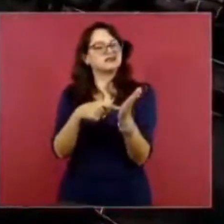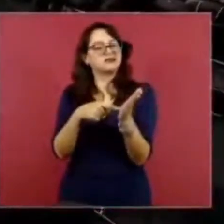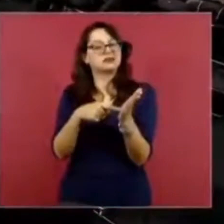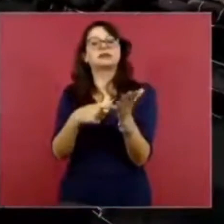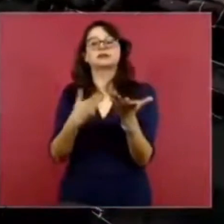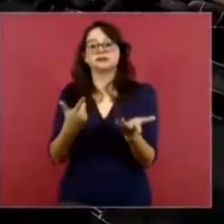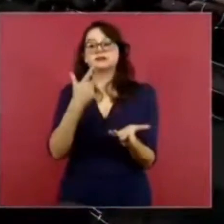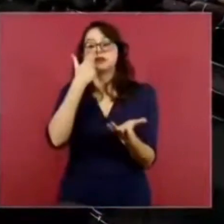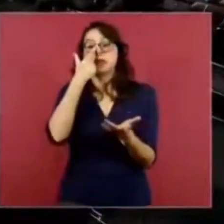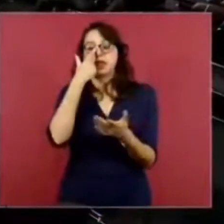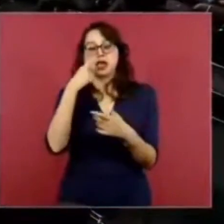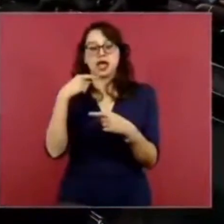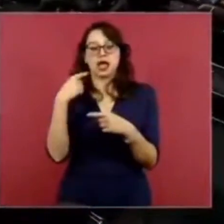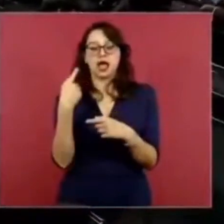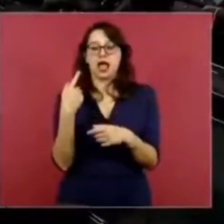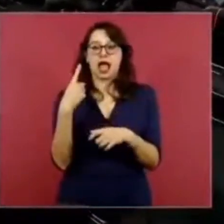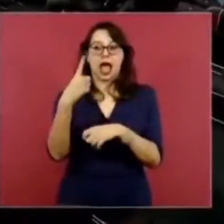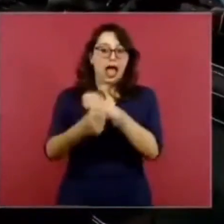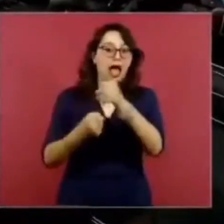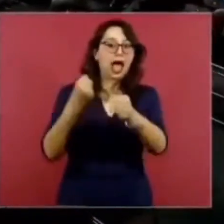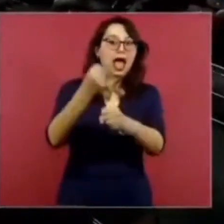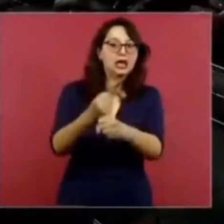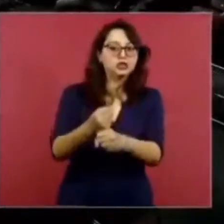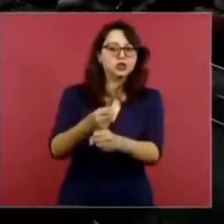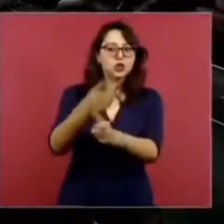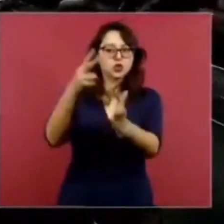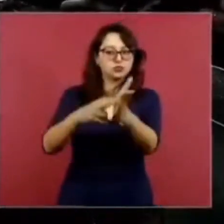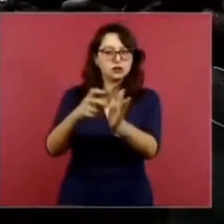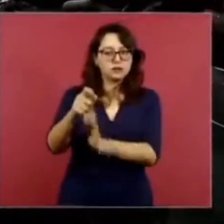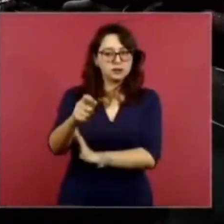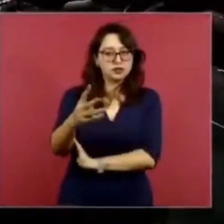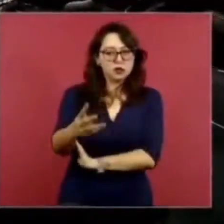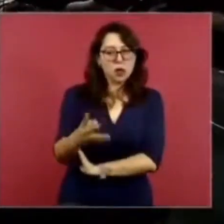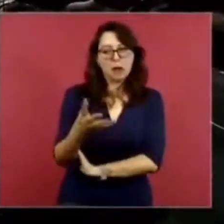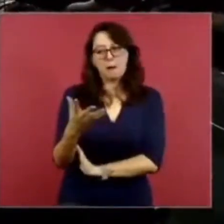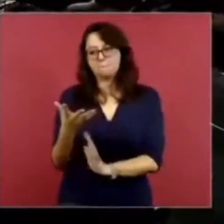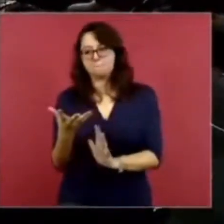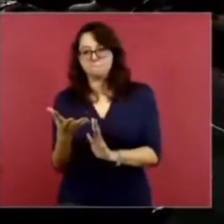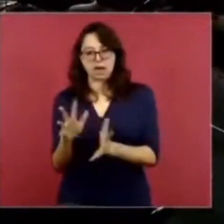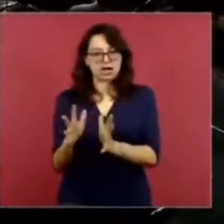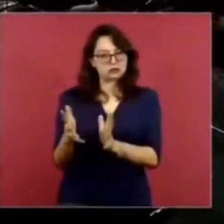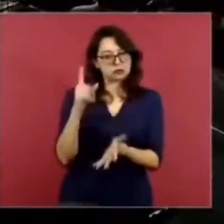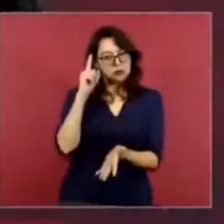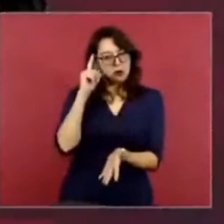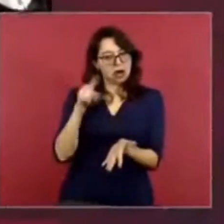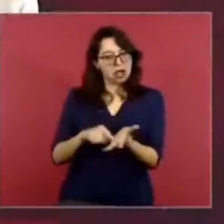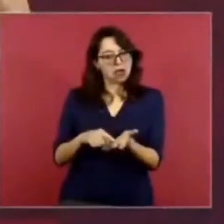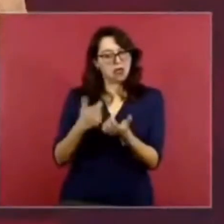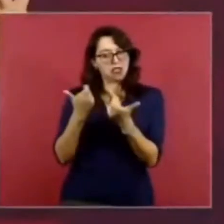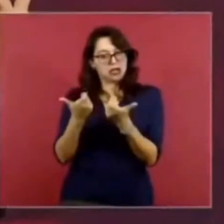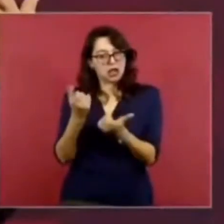va a recaudar, lo que vamos a tener de recaudación.